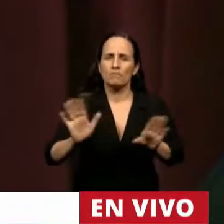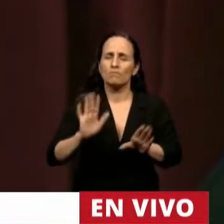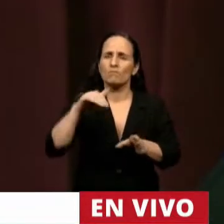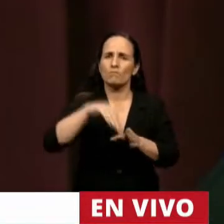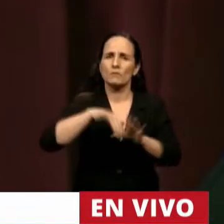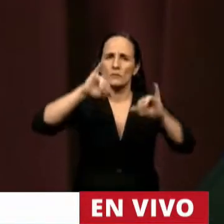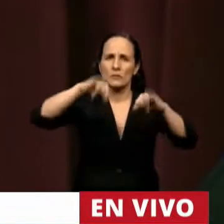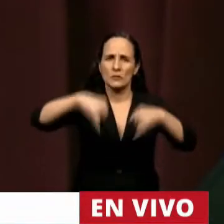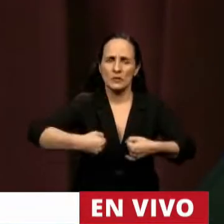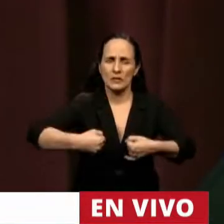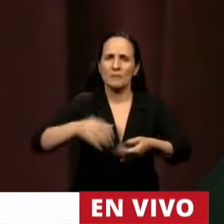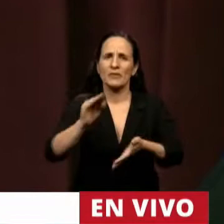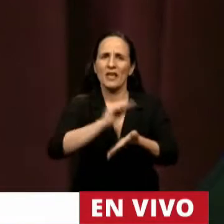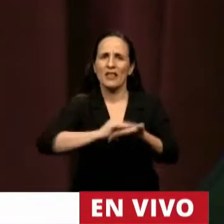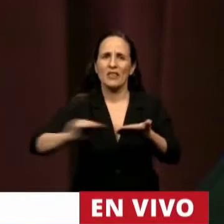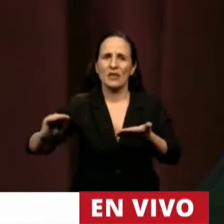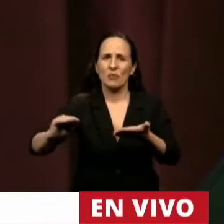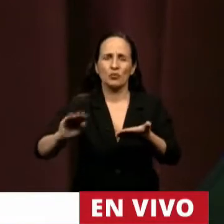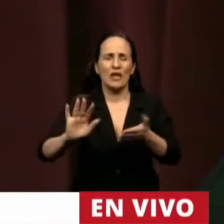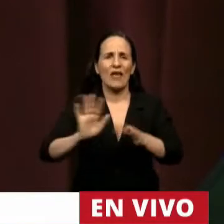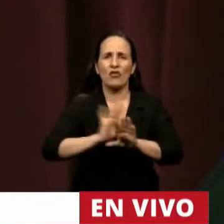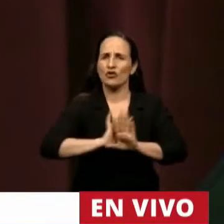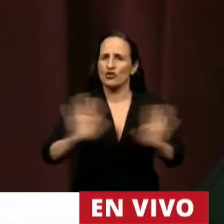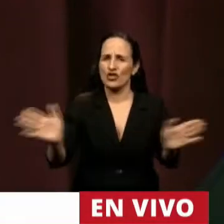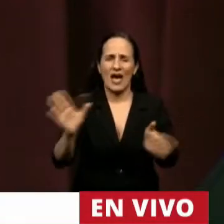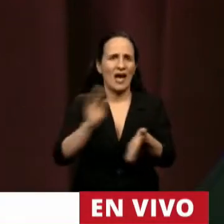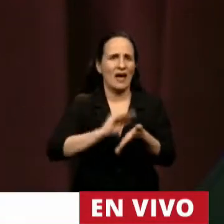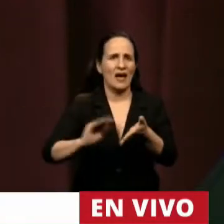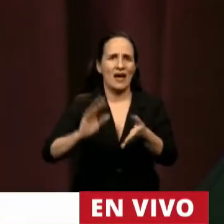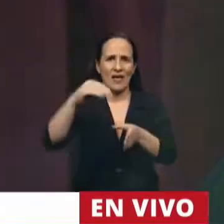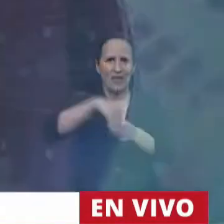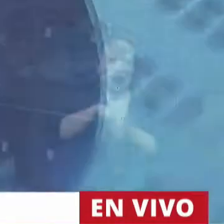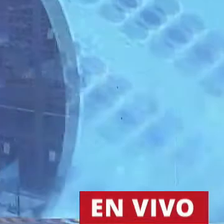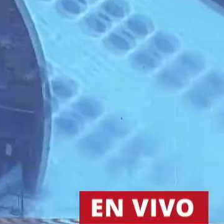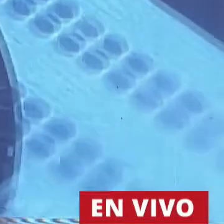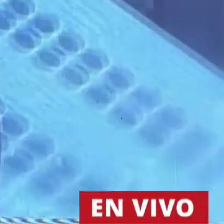el diputado ha dejado de pertenecer este cuerpo